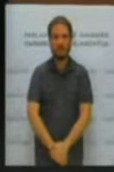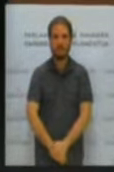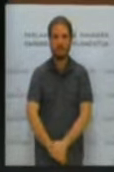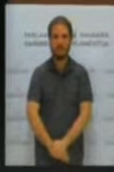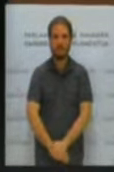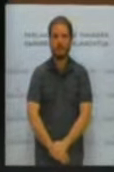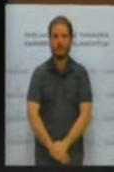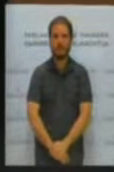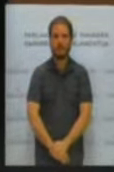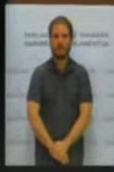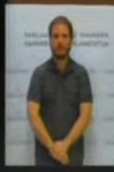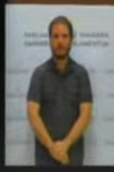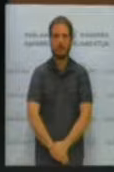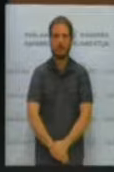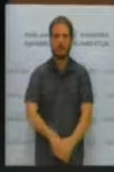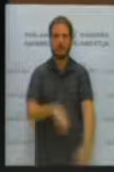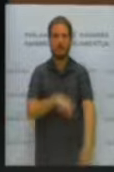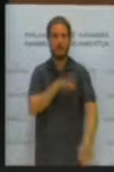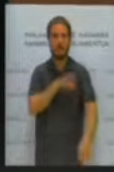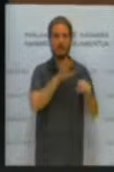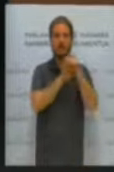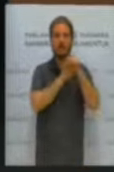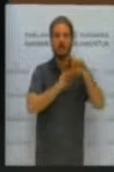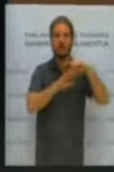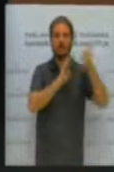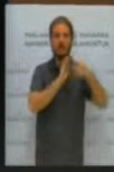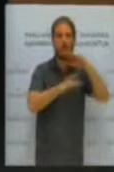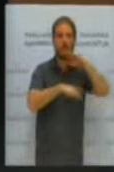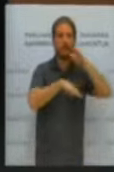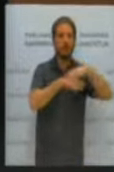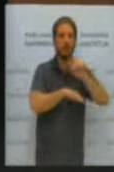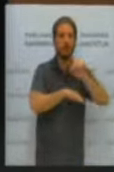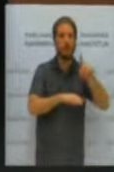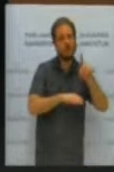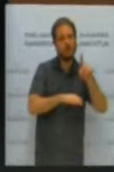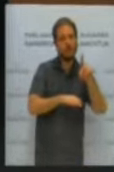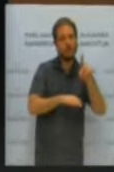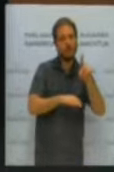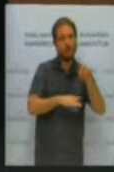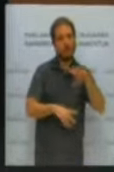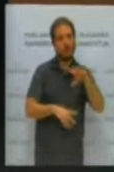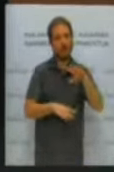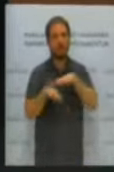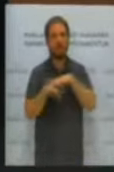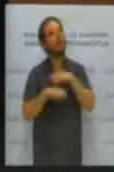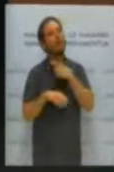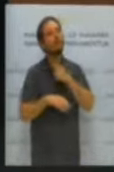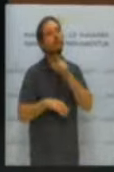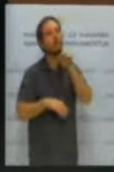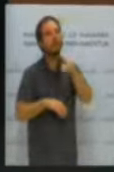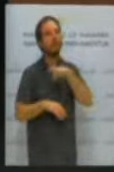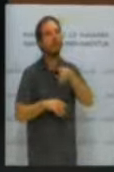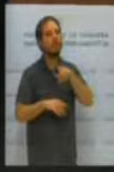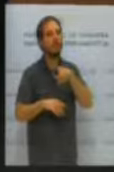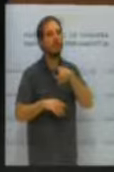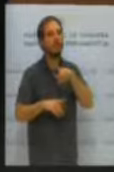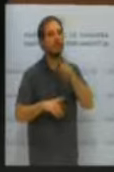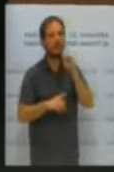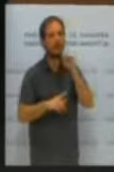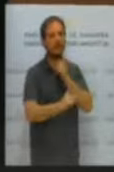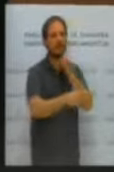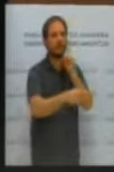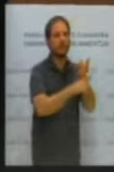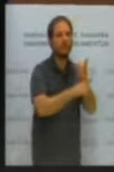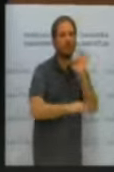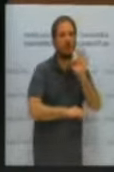Según el símbolo ilegal, sea del gusto o no del gobierno, se persigue o se tolera.